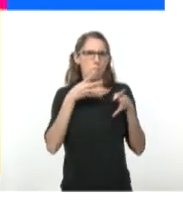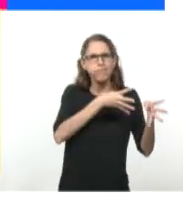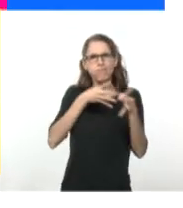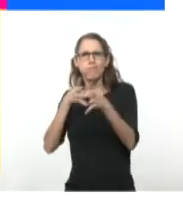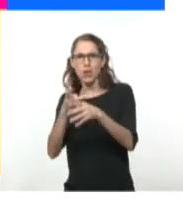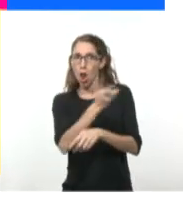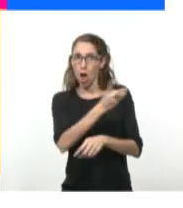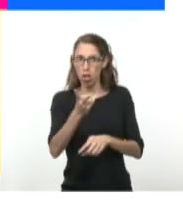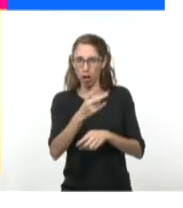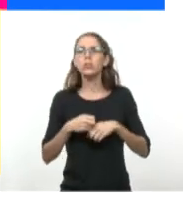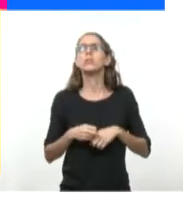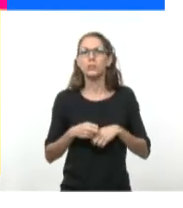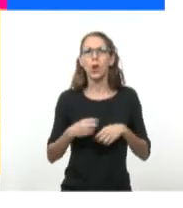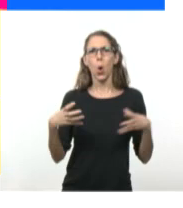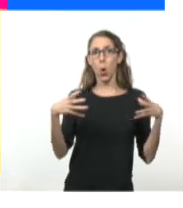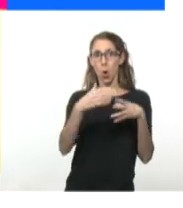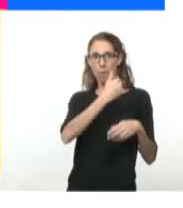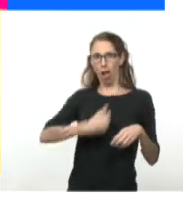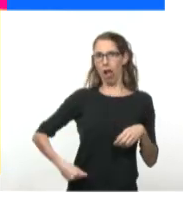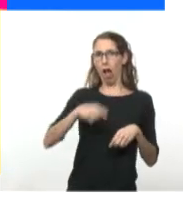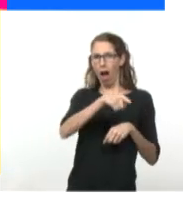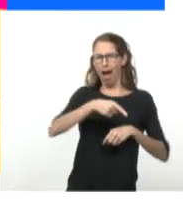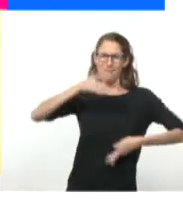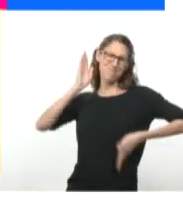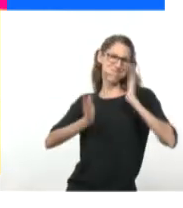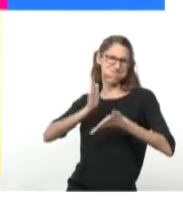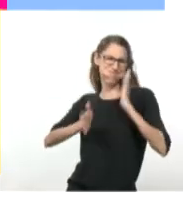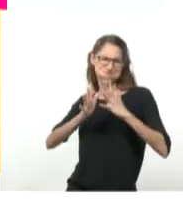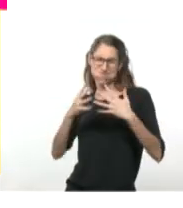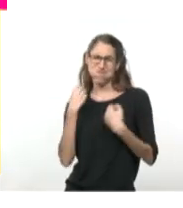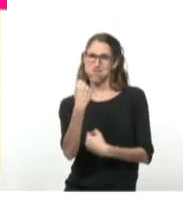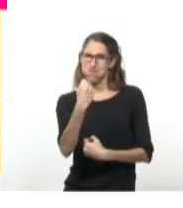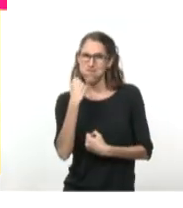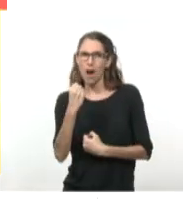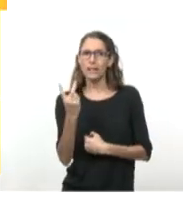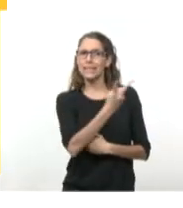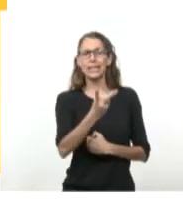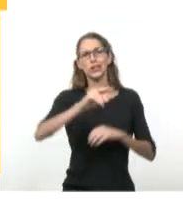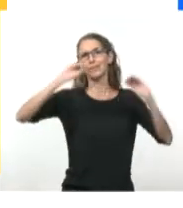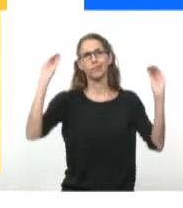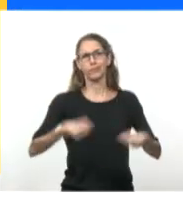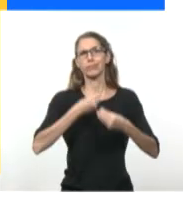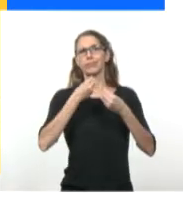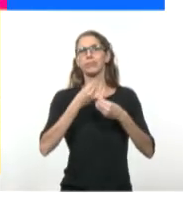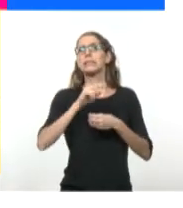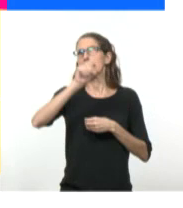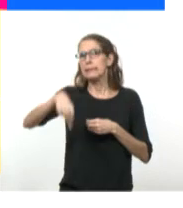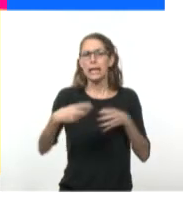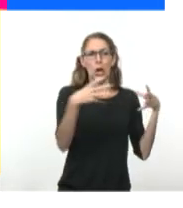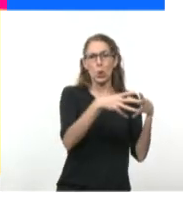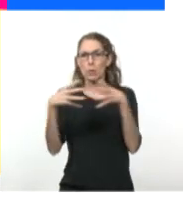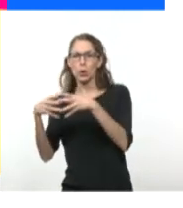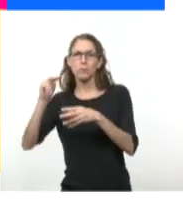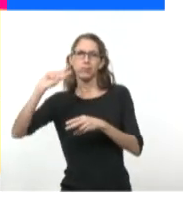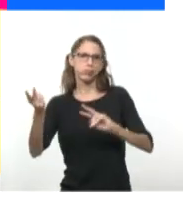Las fuerzas de Batista reprimen con ferocidad. Ambas incursiones fracasan y se producen bajas en los dos bandos.